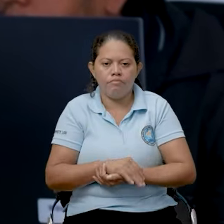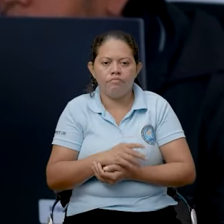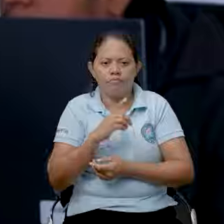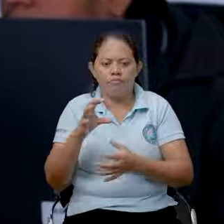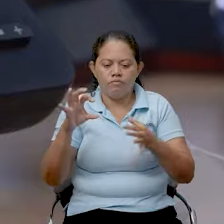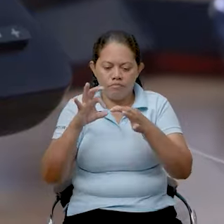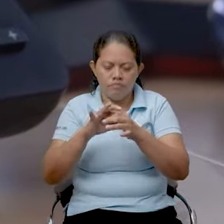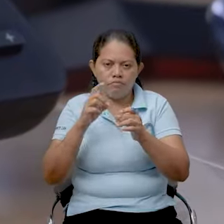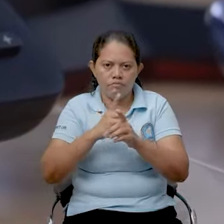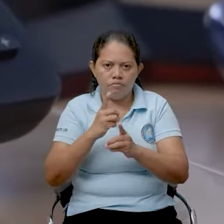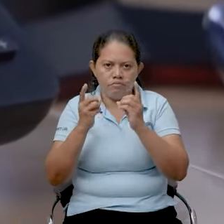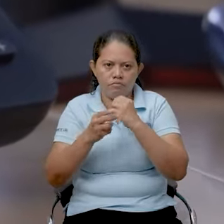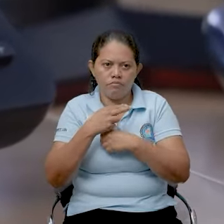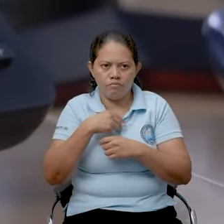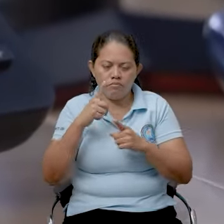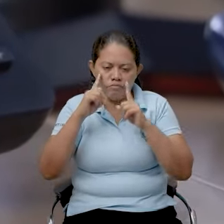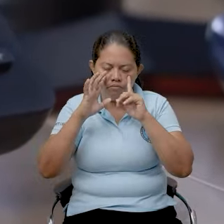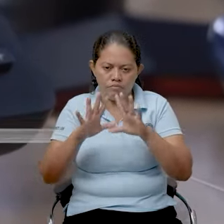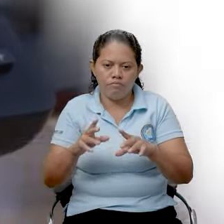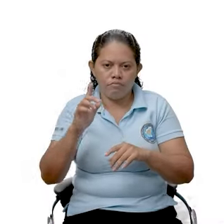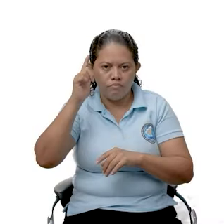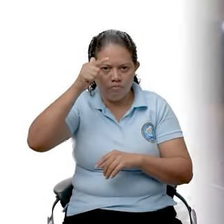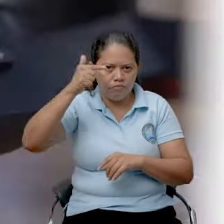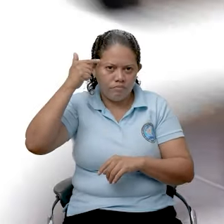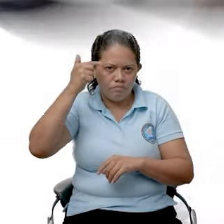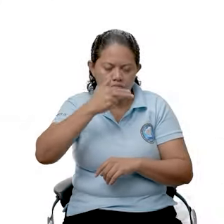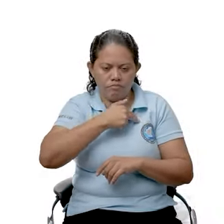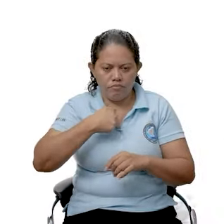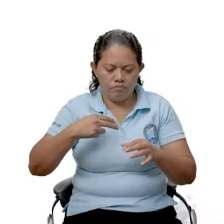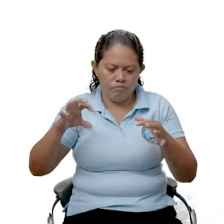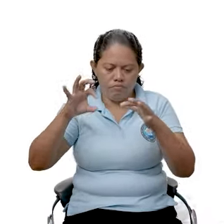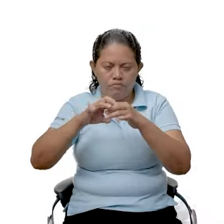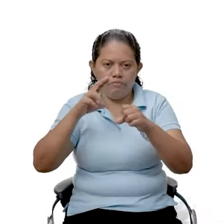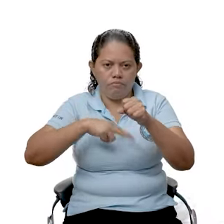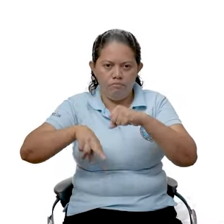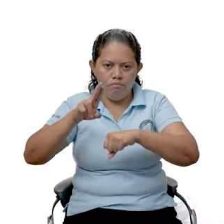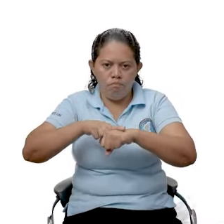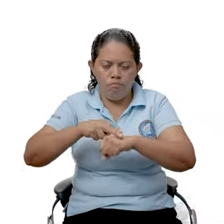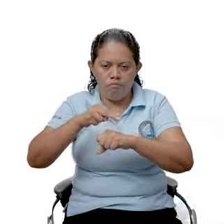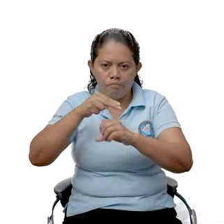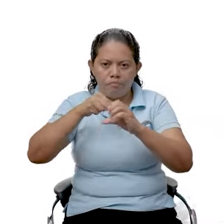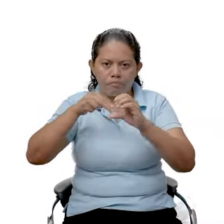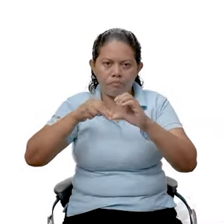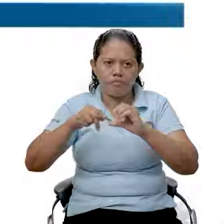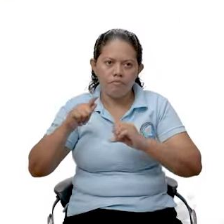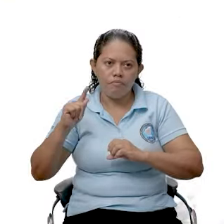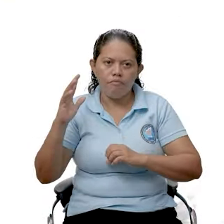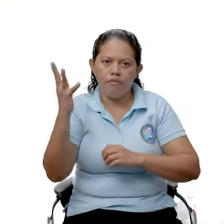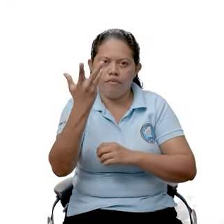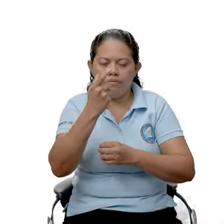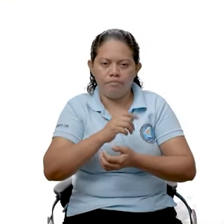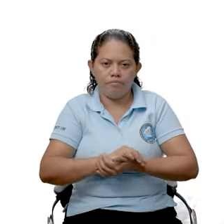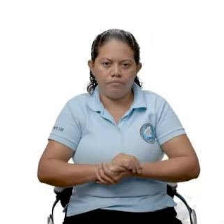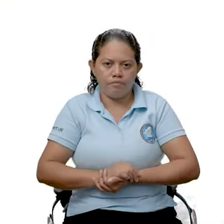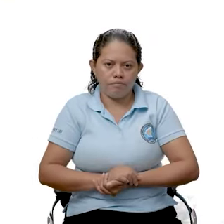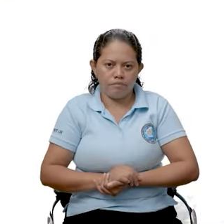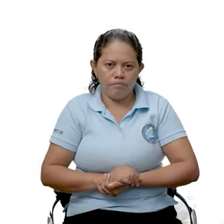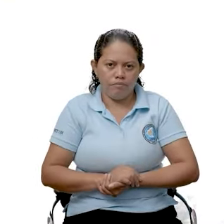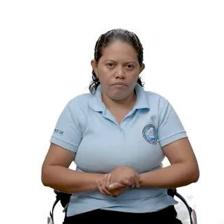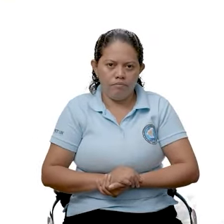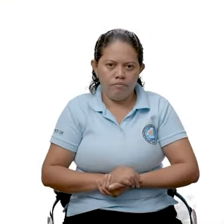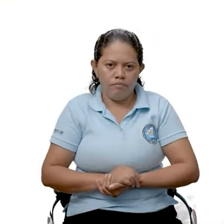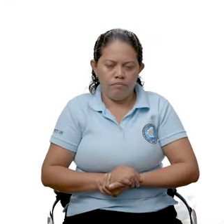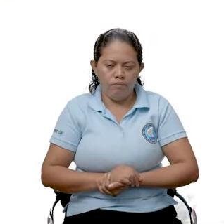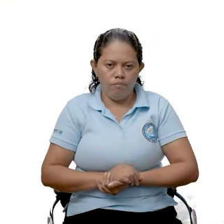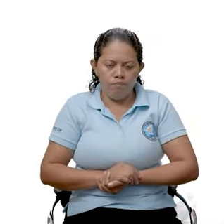Juntos gestionamos el riesgo. Gobierno de Reconciliación y Unidad Nacional. Sin APRED, somos todos.